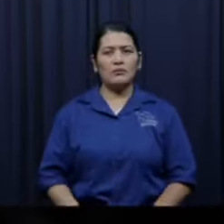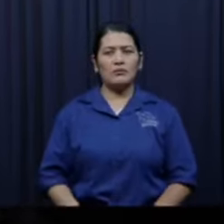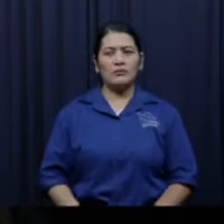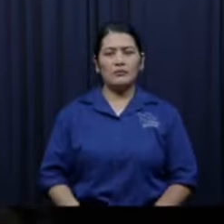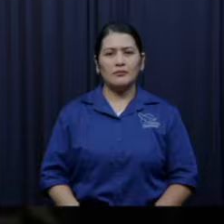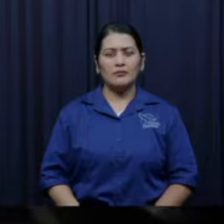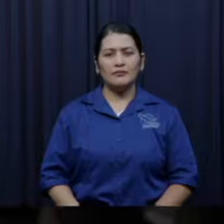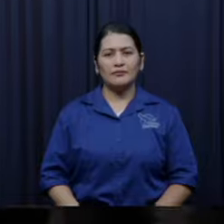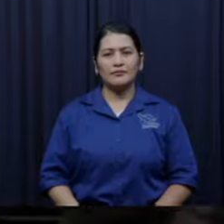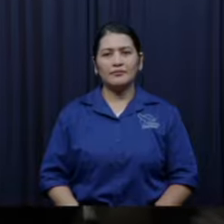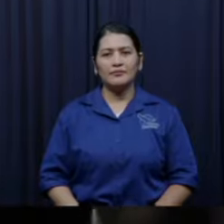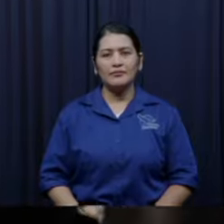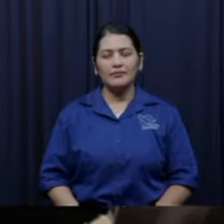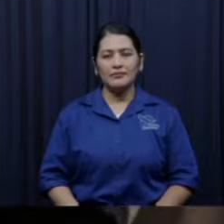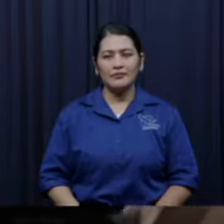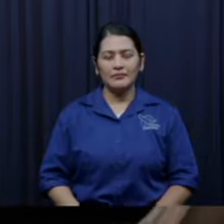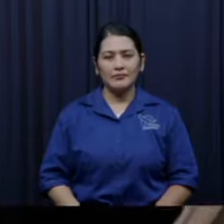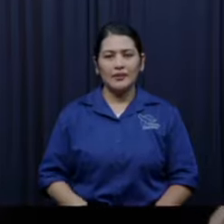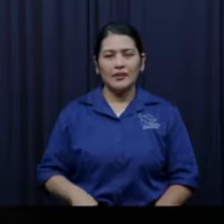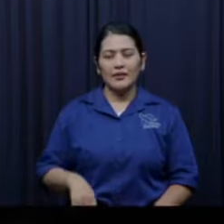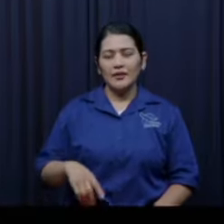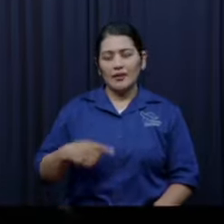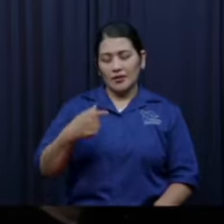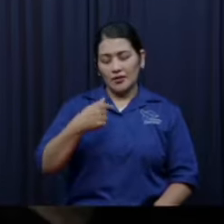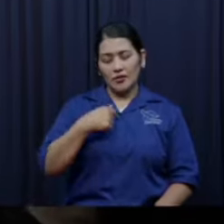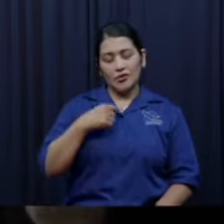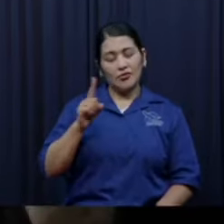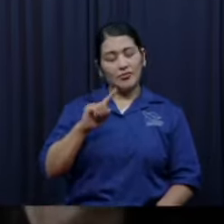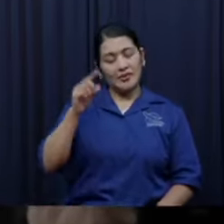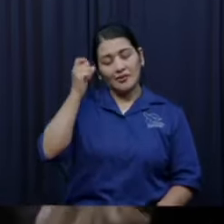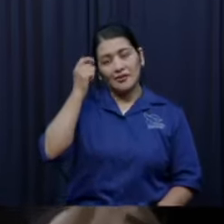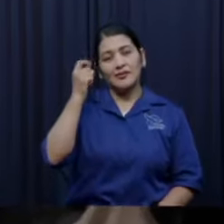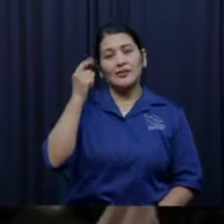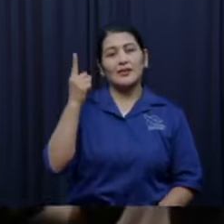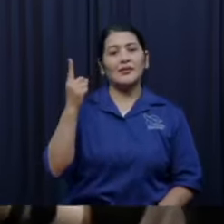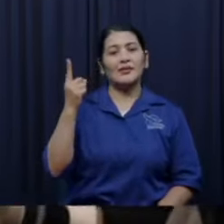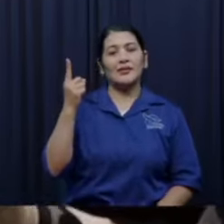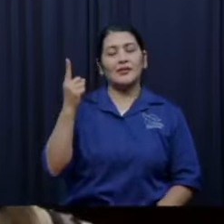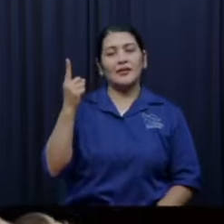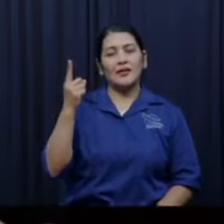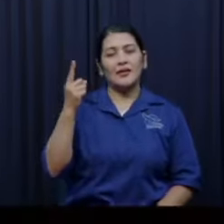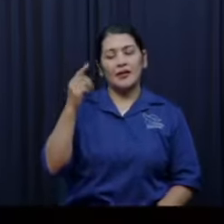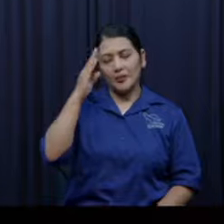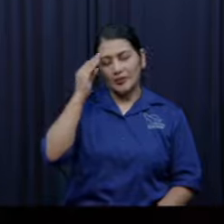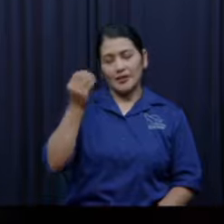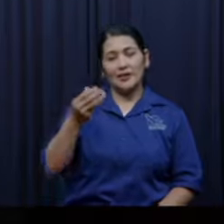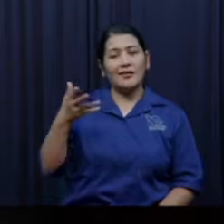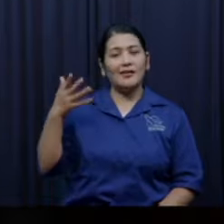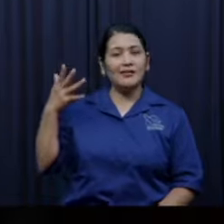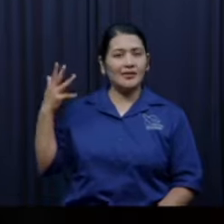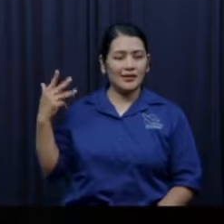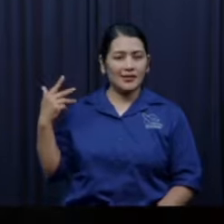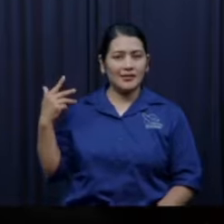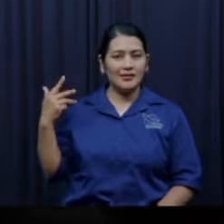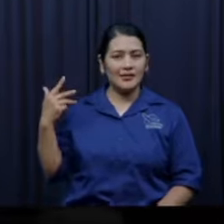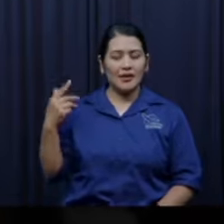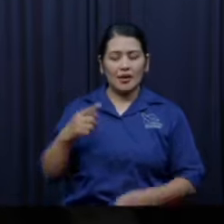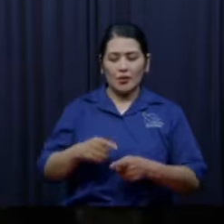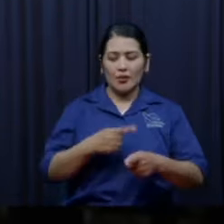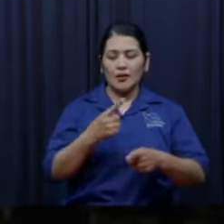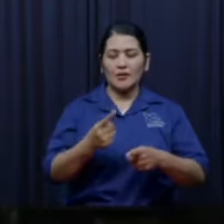porque uno tenía que uno tenía que responder en esos tiempos para que no hubiese bullying ni nada uno decía bueno aunque me